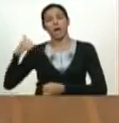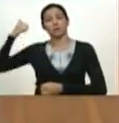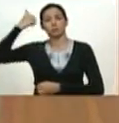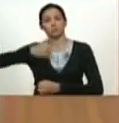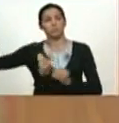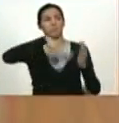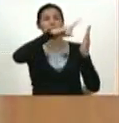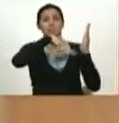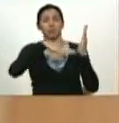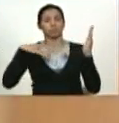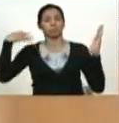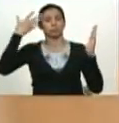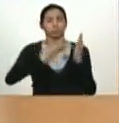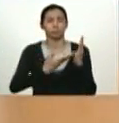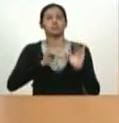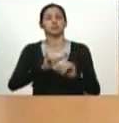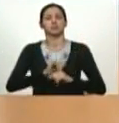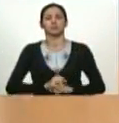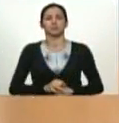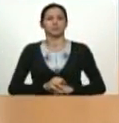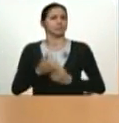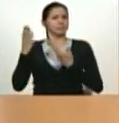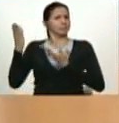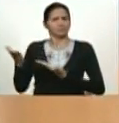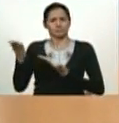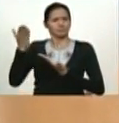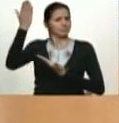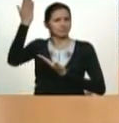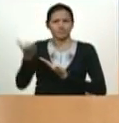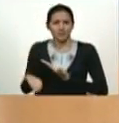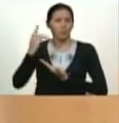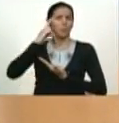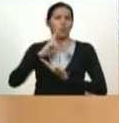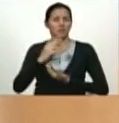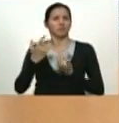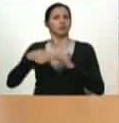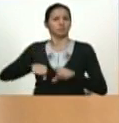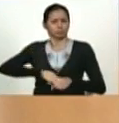Resume a nuestro libertador Simón Bolívar, con su espada libertaria.